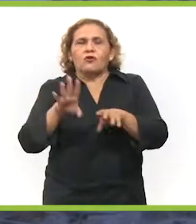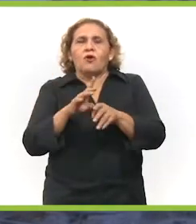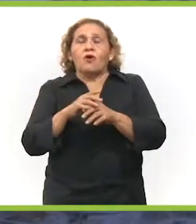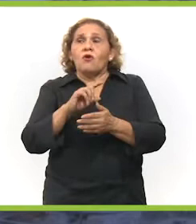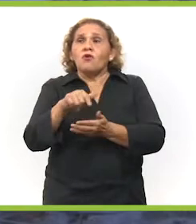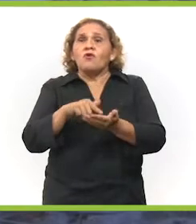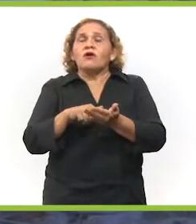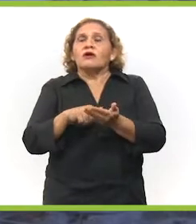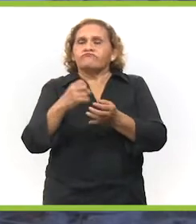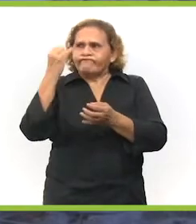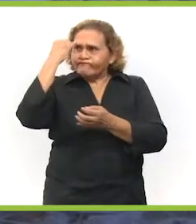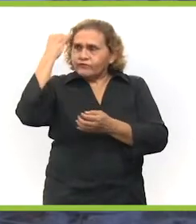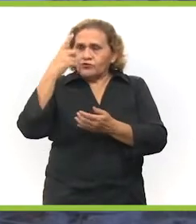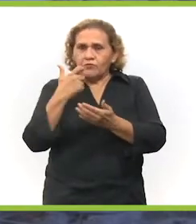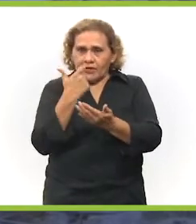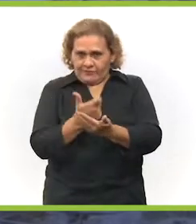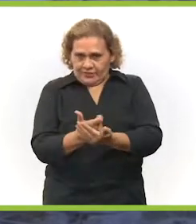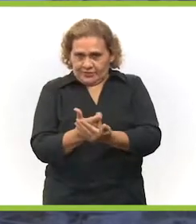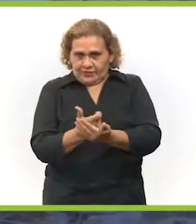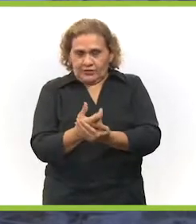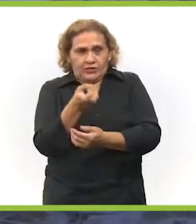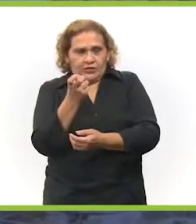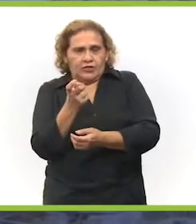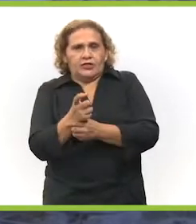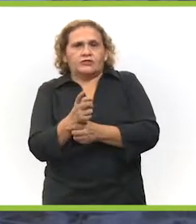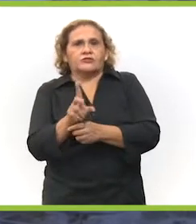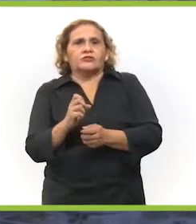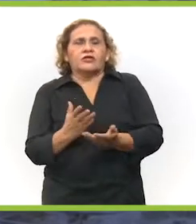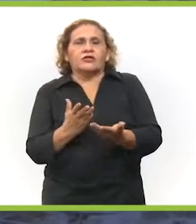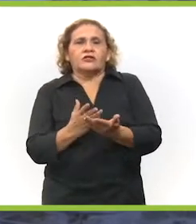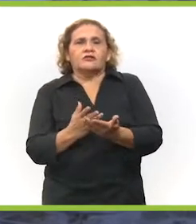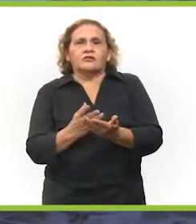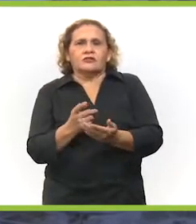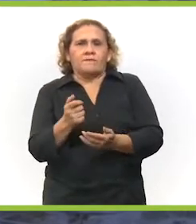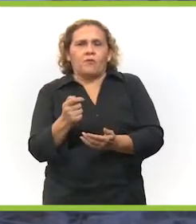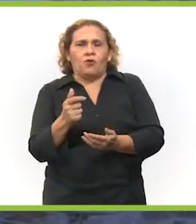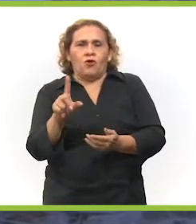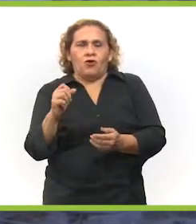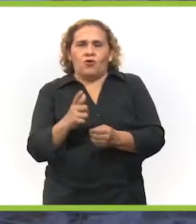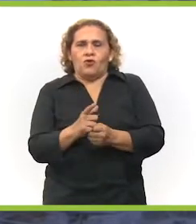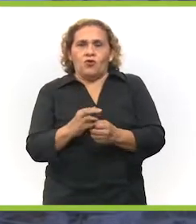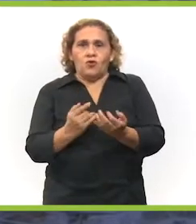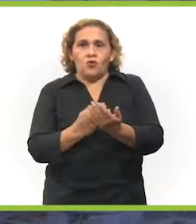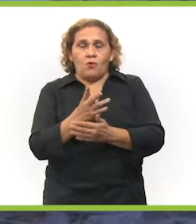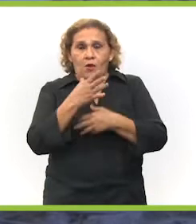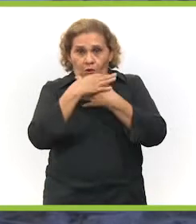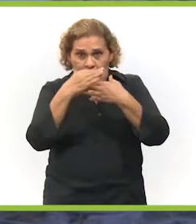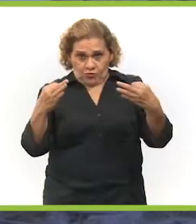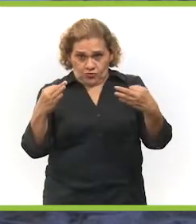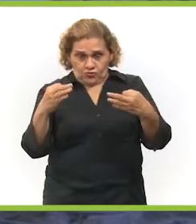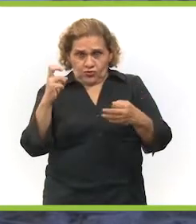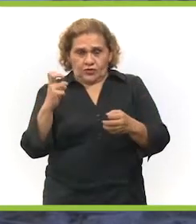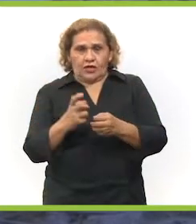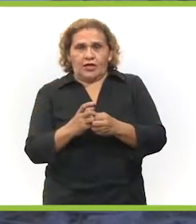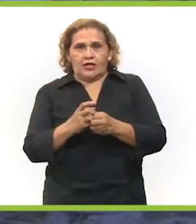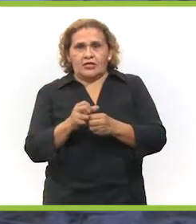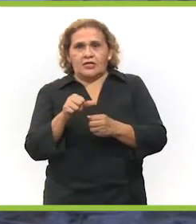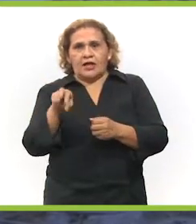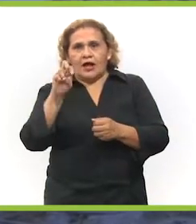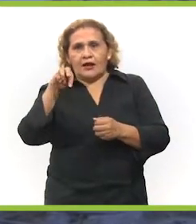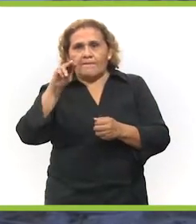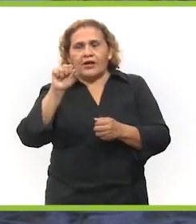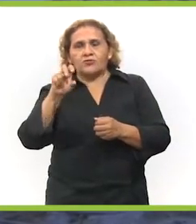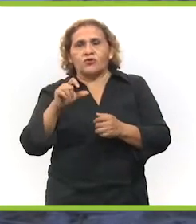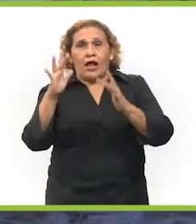de Yucatán como un lugar idóneo para invertir. Y justamente en este sentido se hizo recientemente un nuevo anuncio